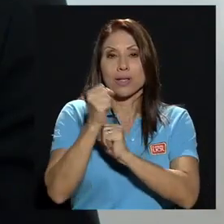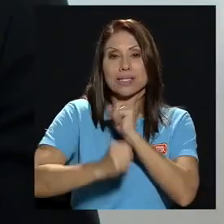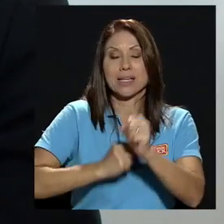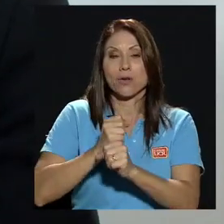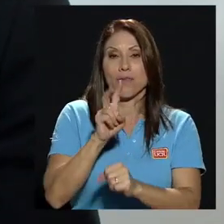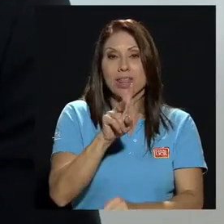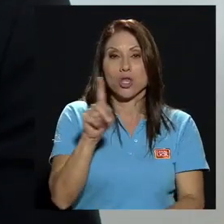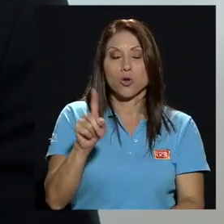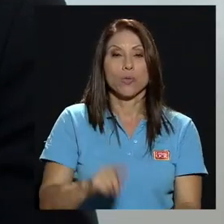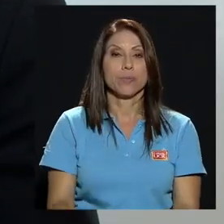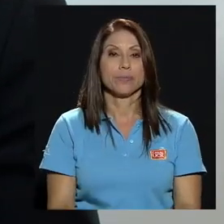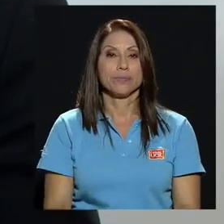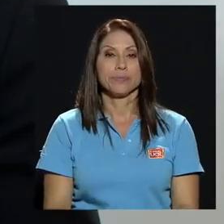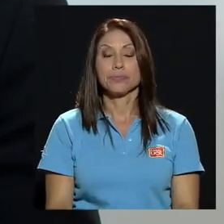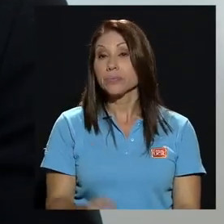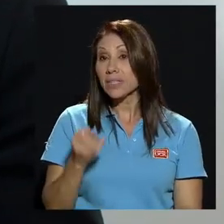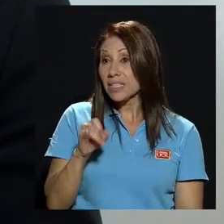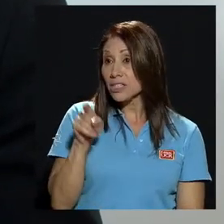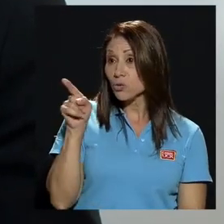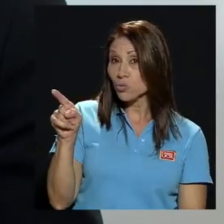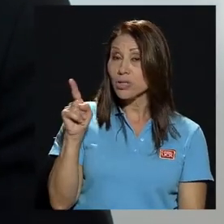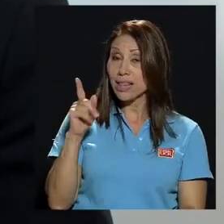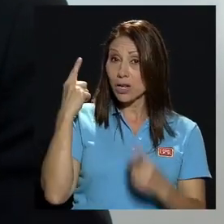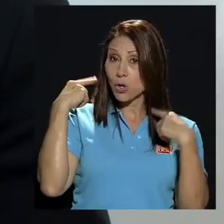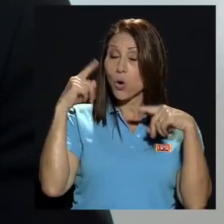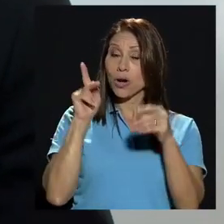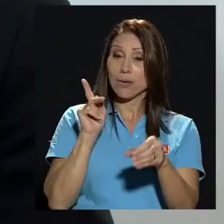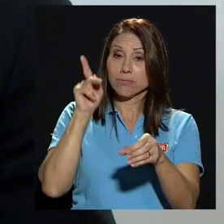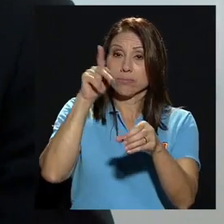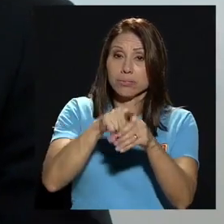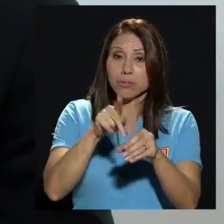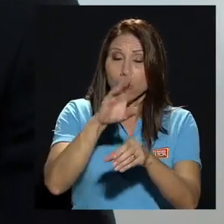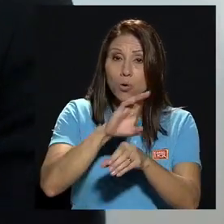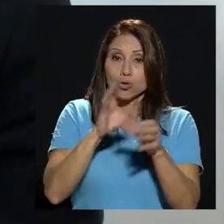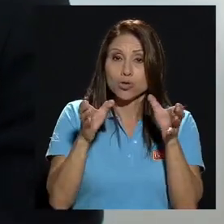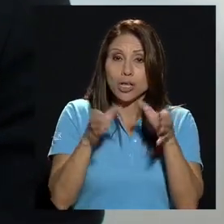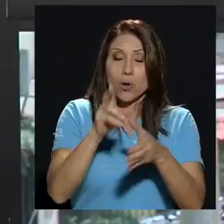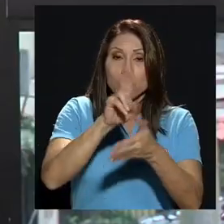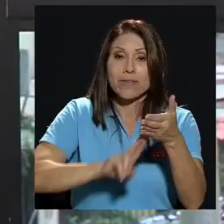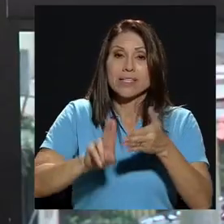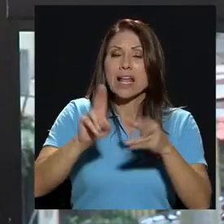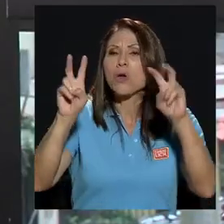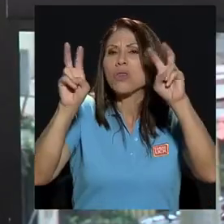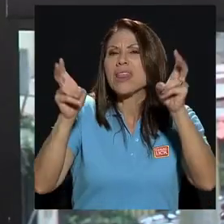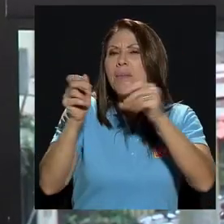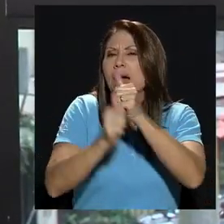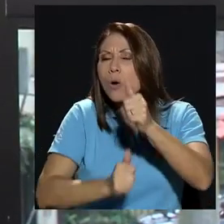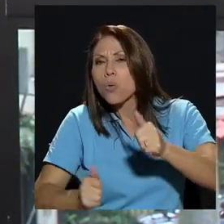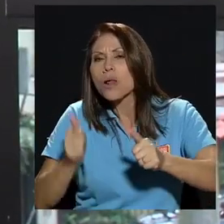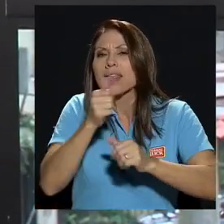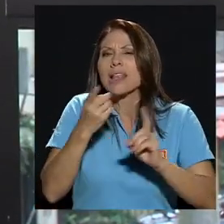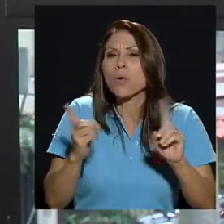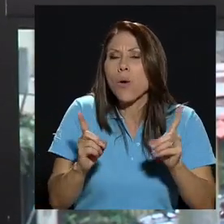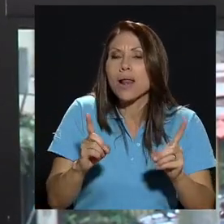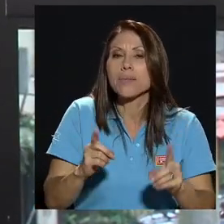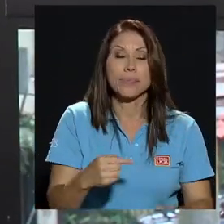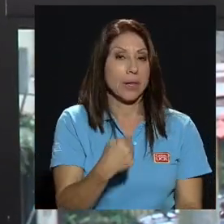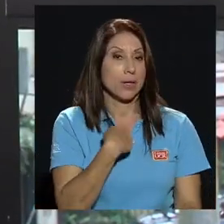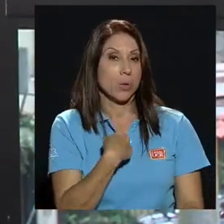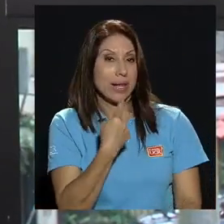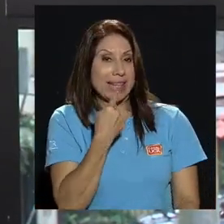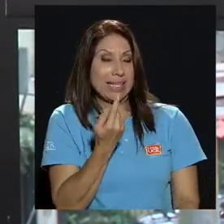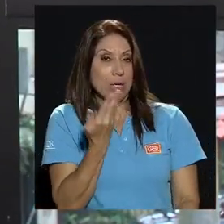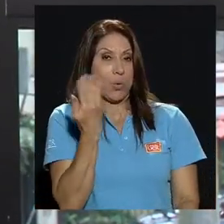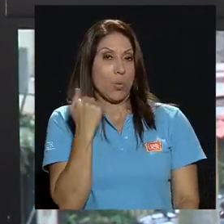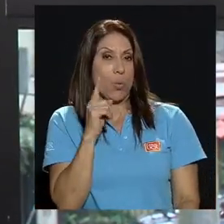llegar al consejo universitario ¿cuál sería un tema prioritario o urgente para usted? Bueno le acabo de mencionar uno que me parece